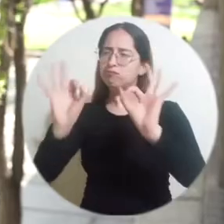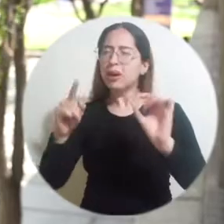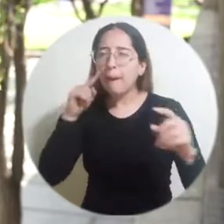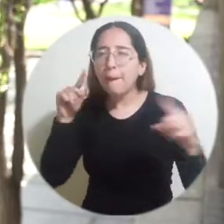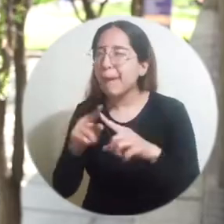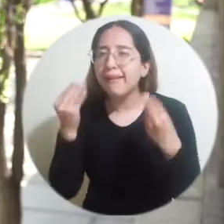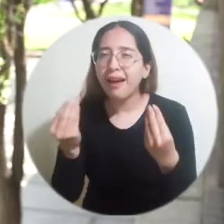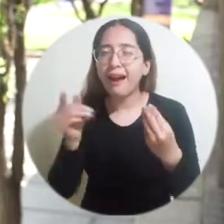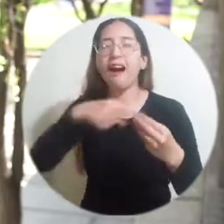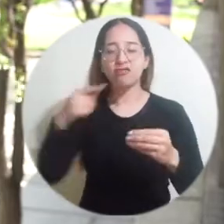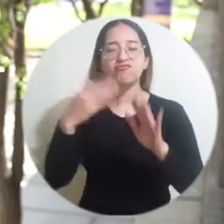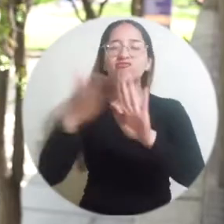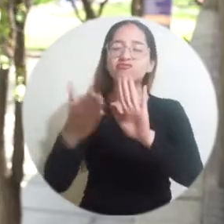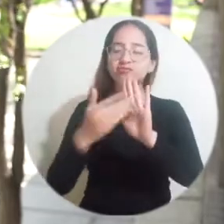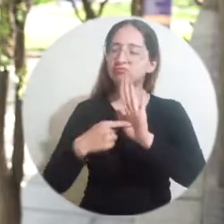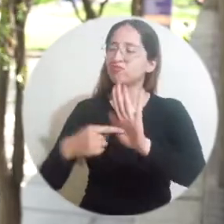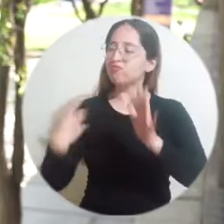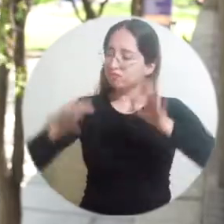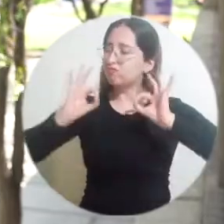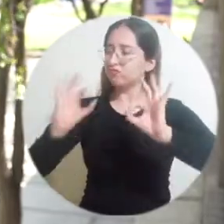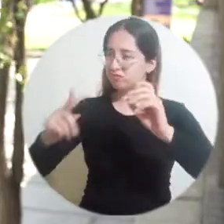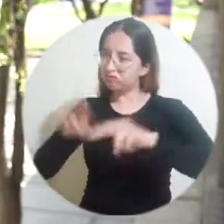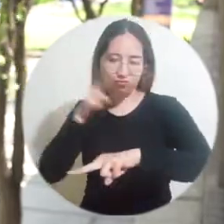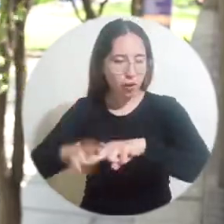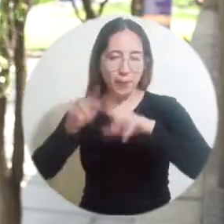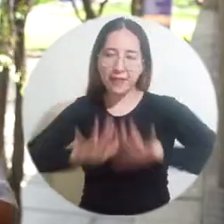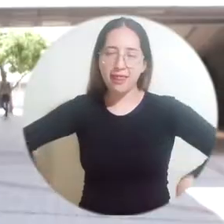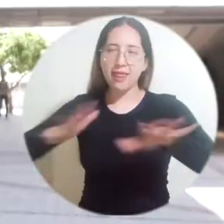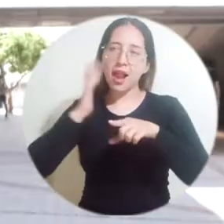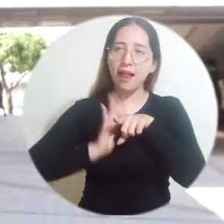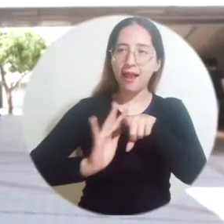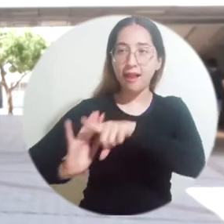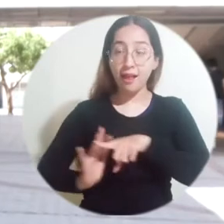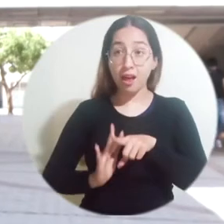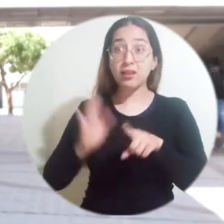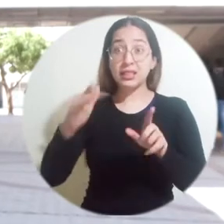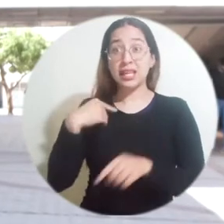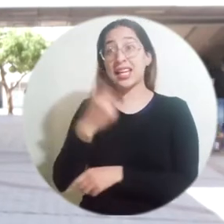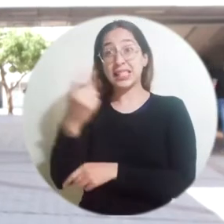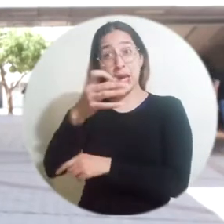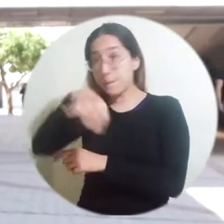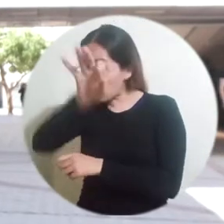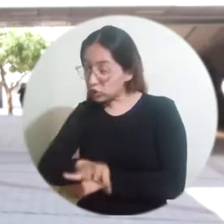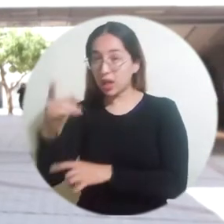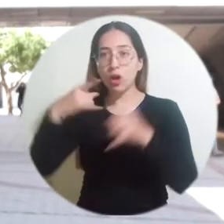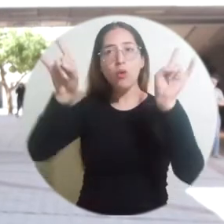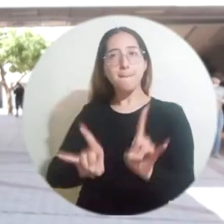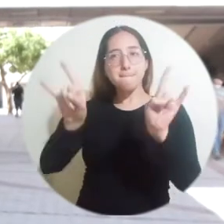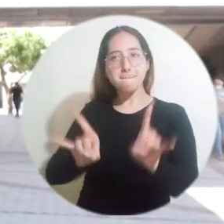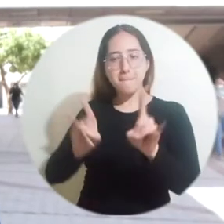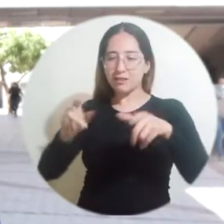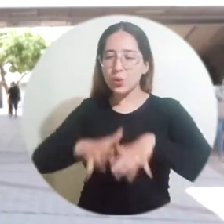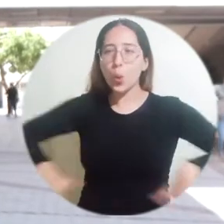de recursos educativos para garantizarles las condiciones para que todo se desarrolle con normalidad. Se está ampliando la cobertura al 100% de conectividad